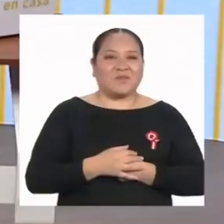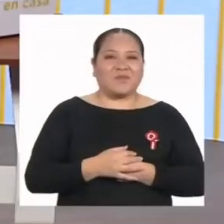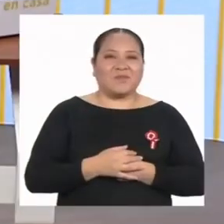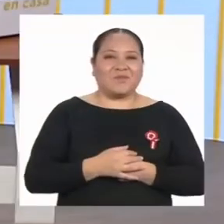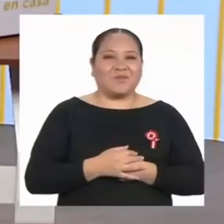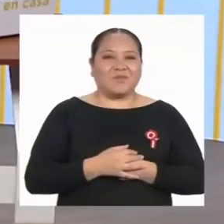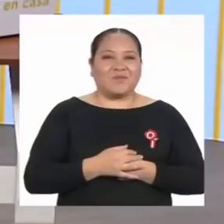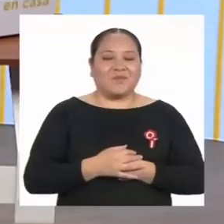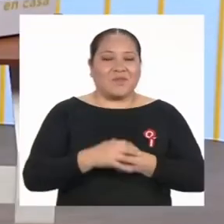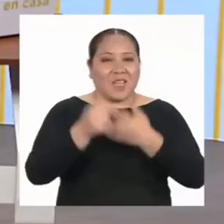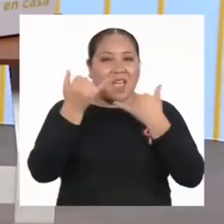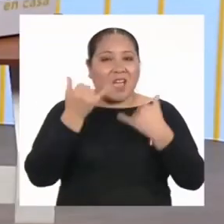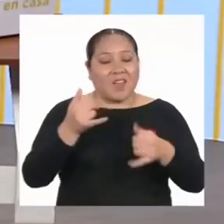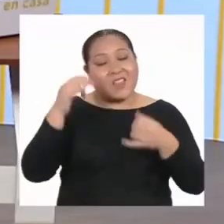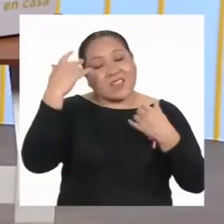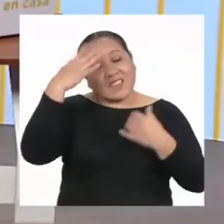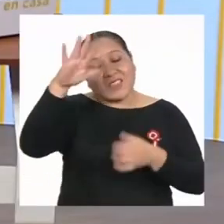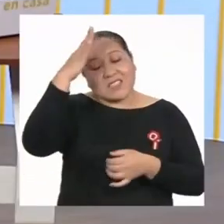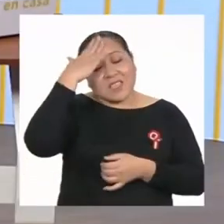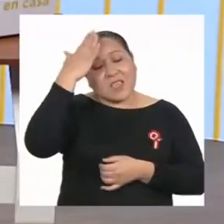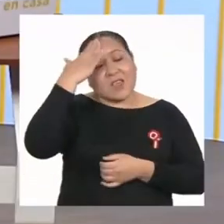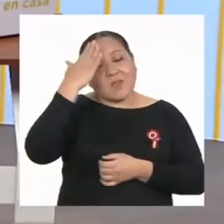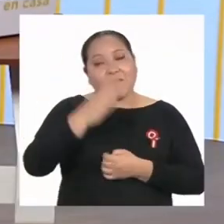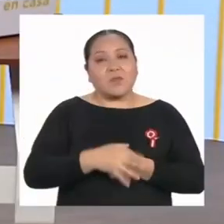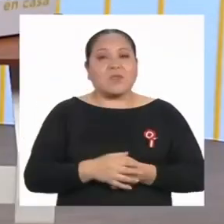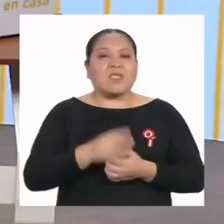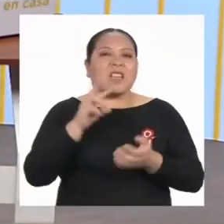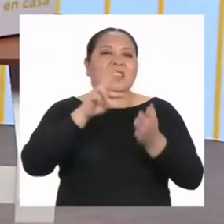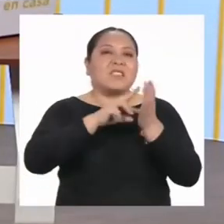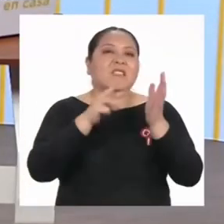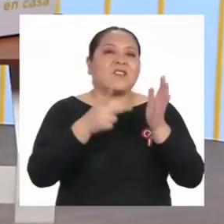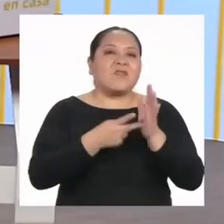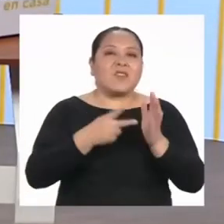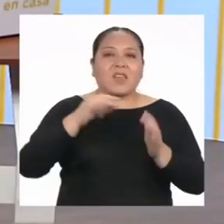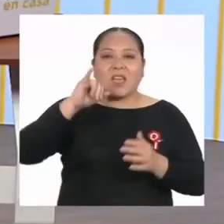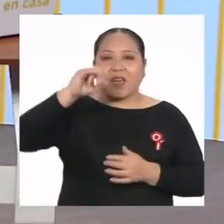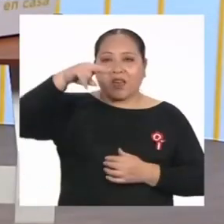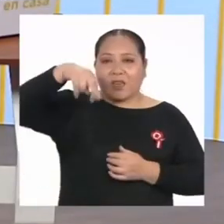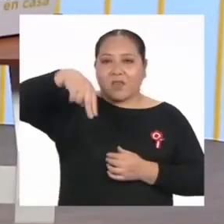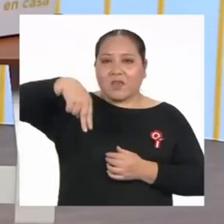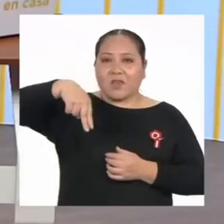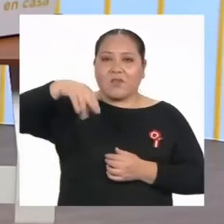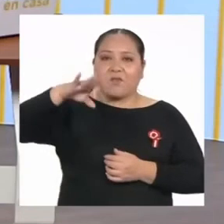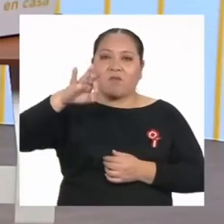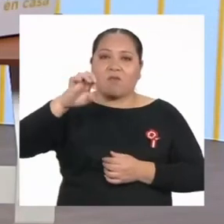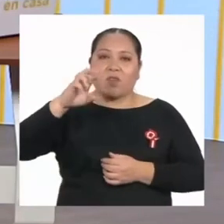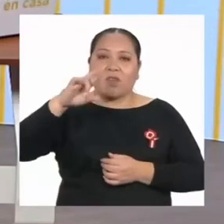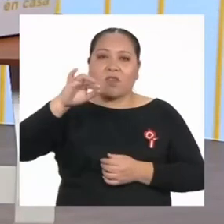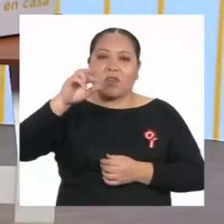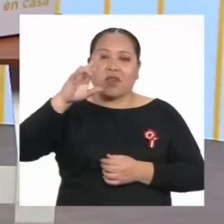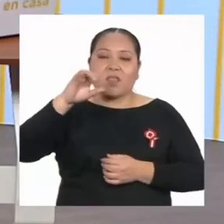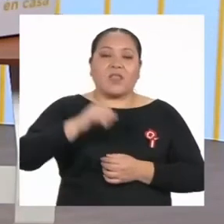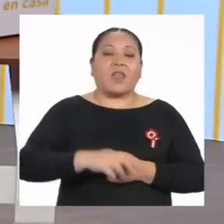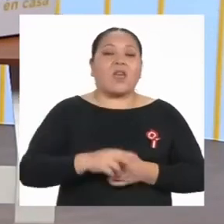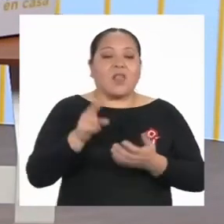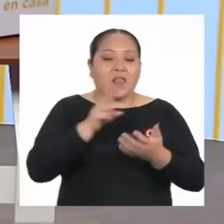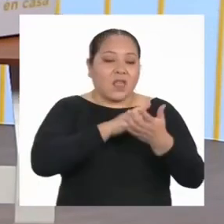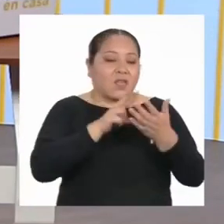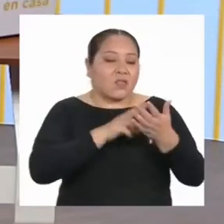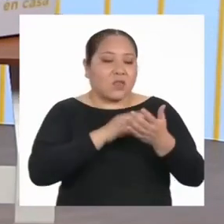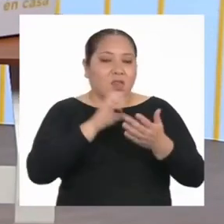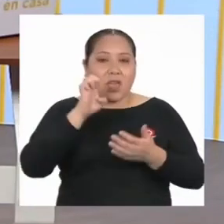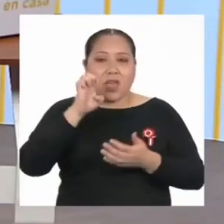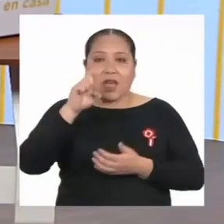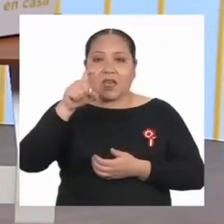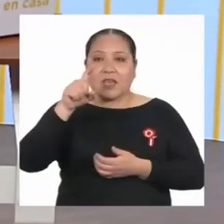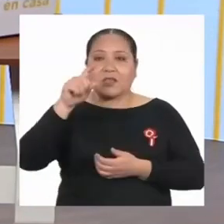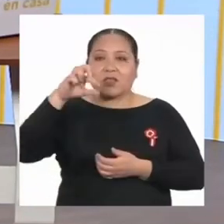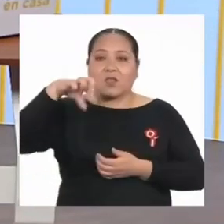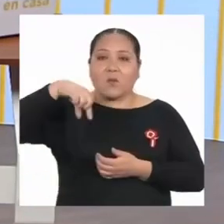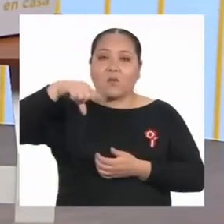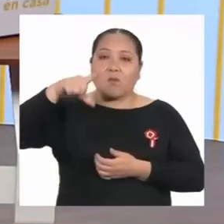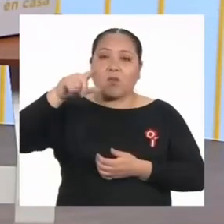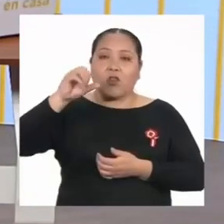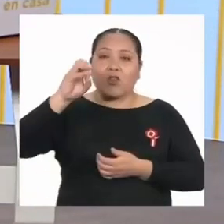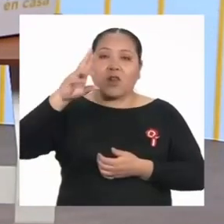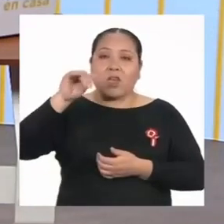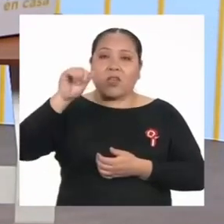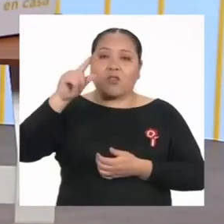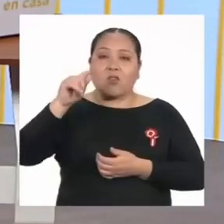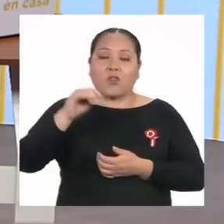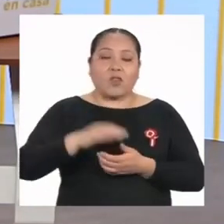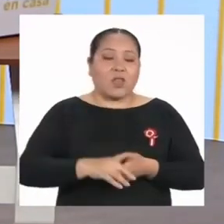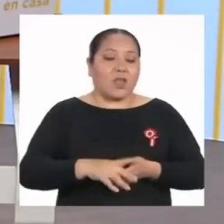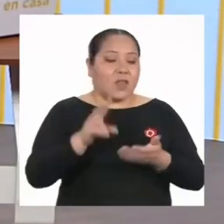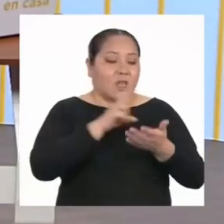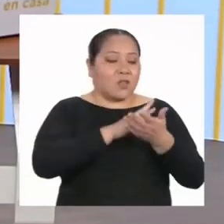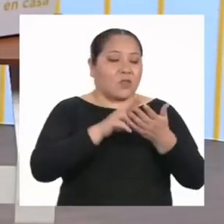Ahora sabemos mejor qué es inferir, qué es la lectura exploratoria, la lectura crítica y, por supuesto,